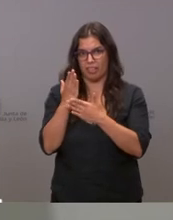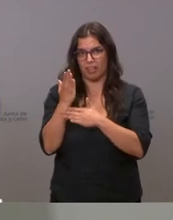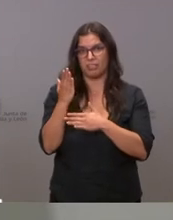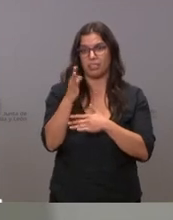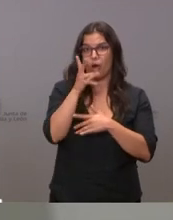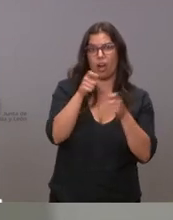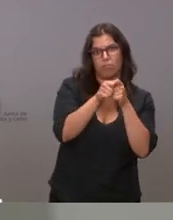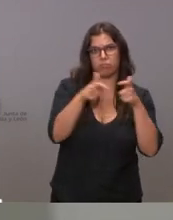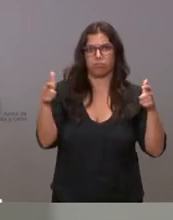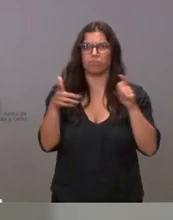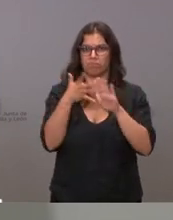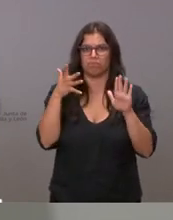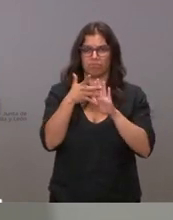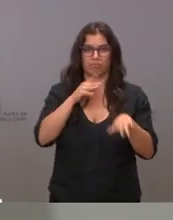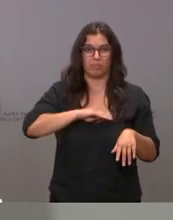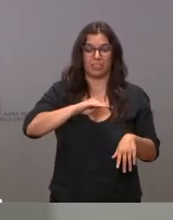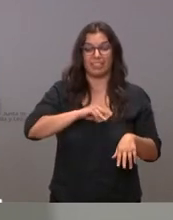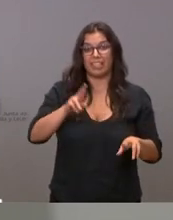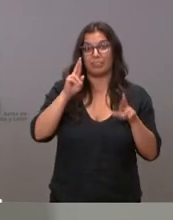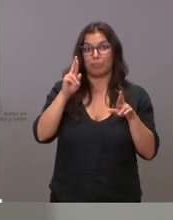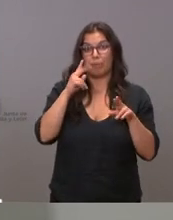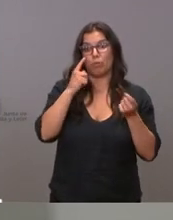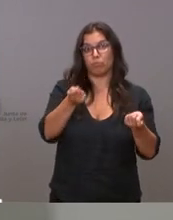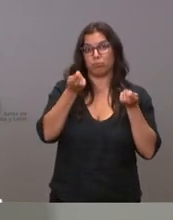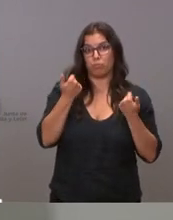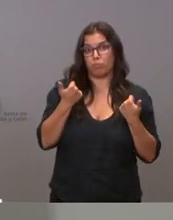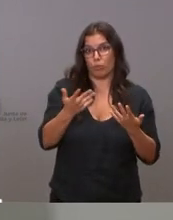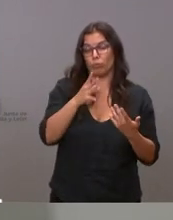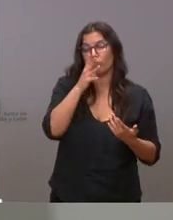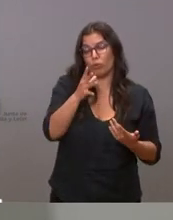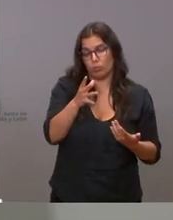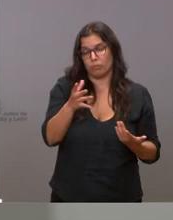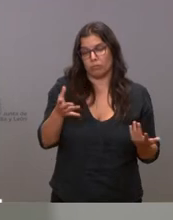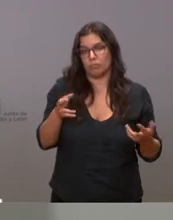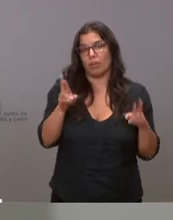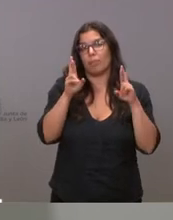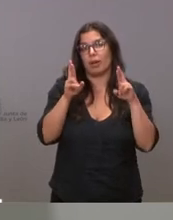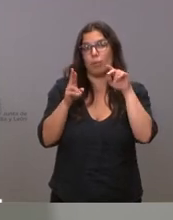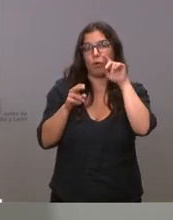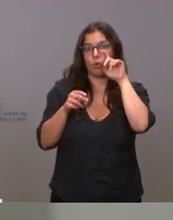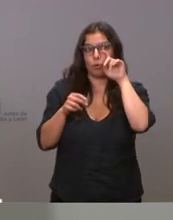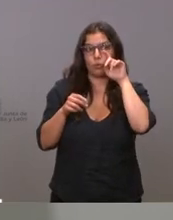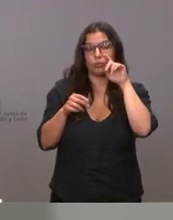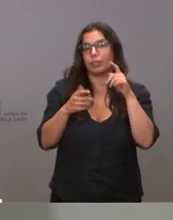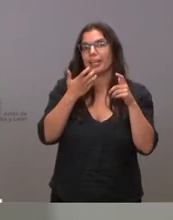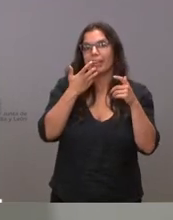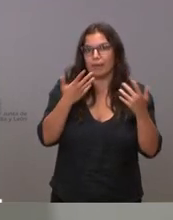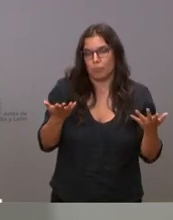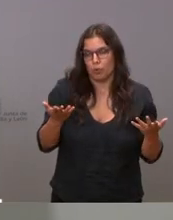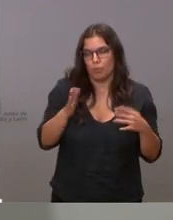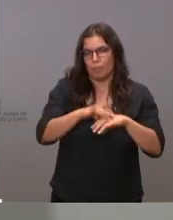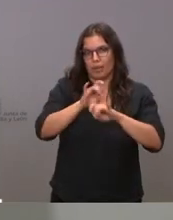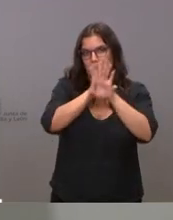alto esperamos que sea breve ¿por qué? porque esperamos básicamente por poner un ejemplo gráfico